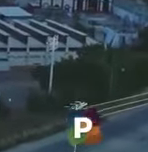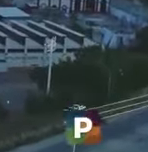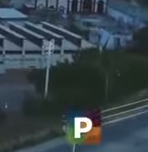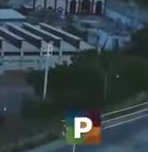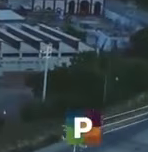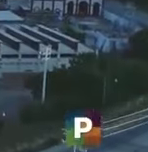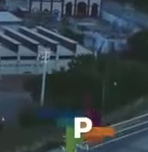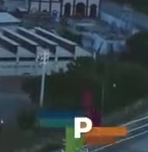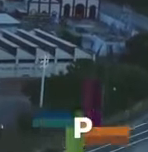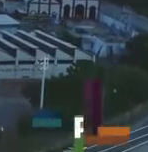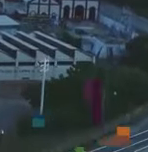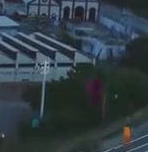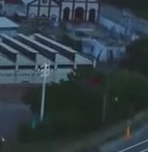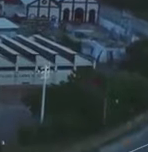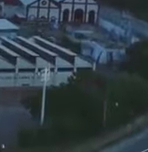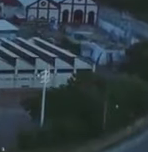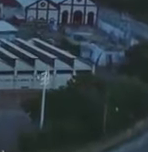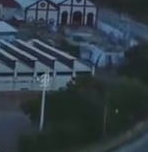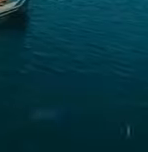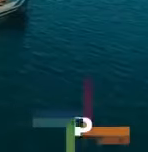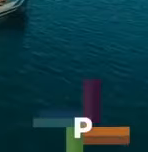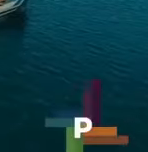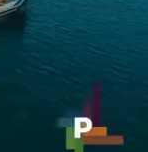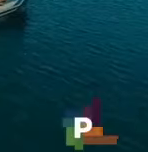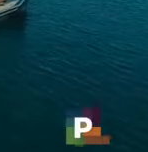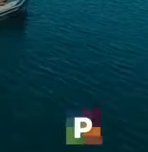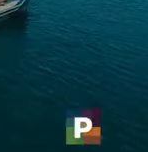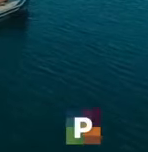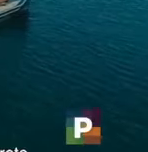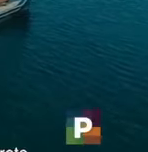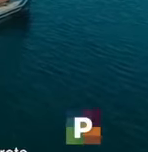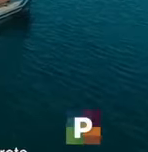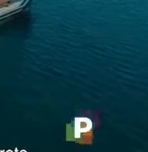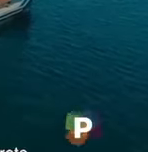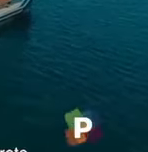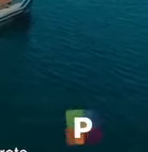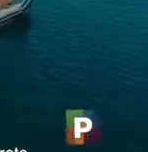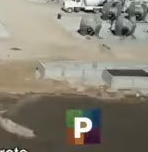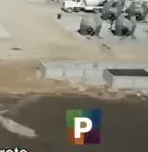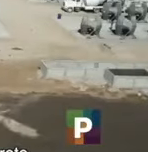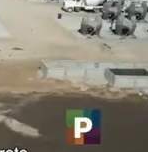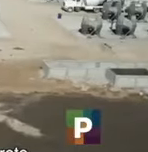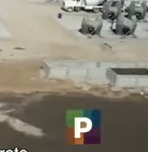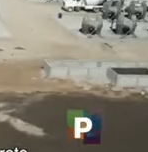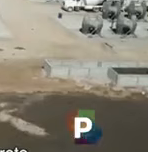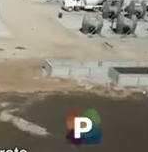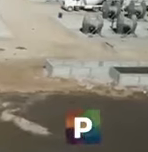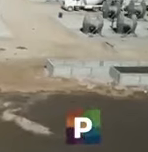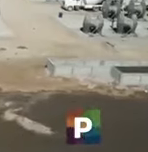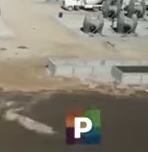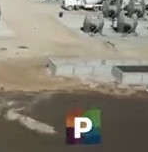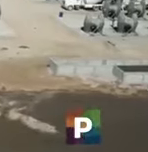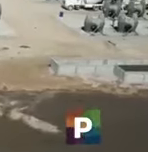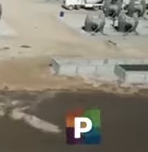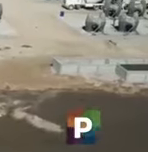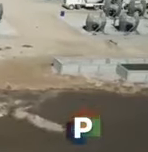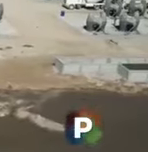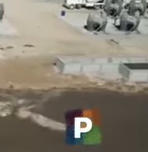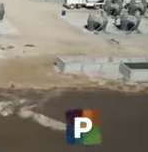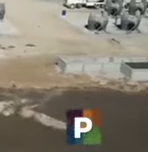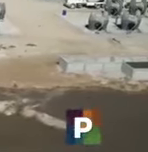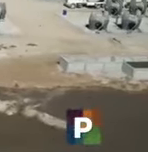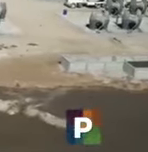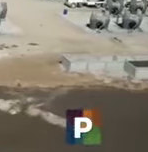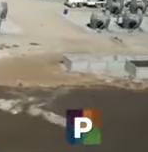31 de enero de 2022. En el puerto de Salina Cruz, continuamos el colado de elementos de concreto para 1.6